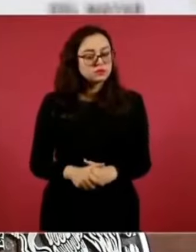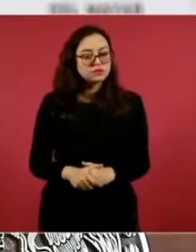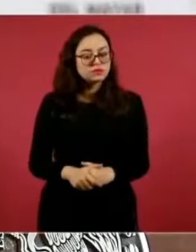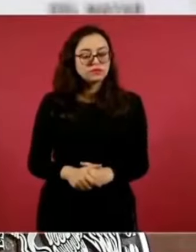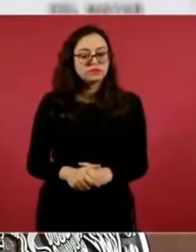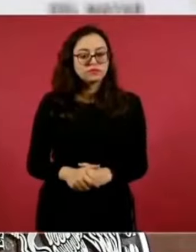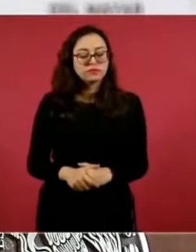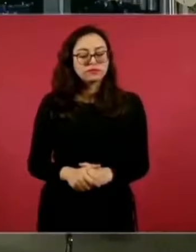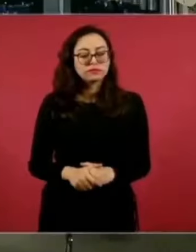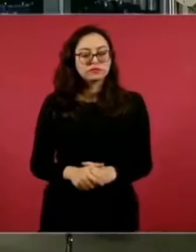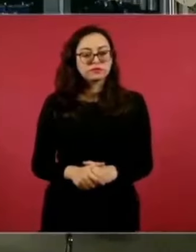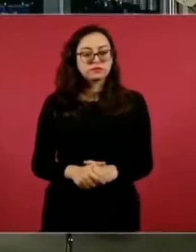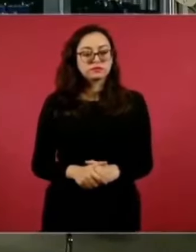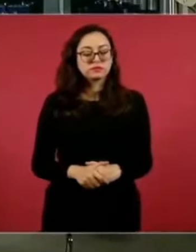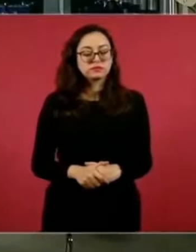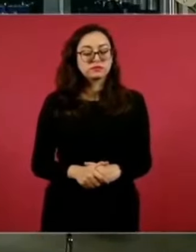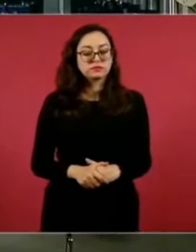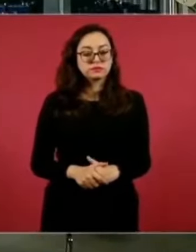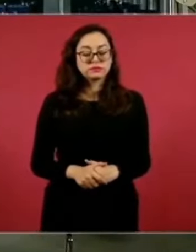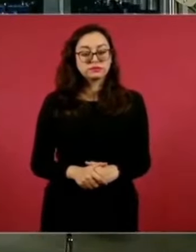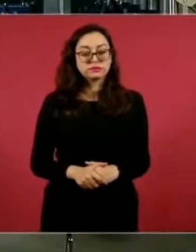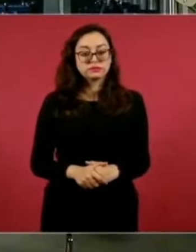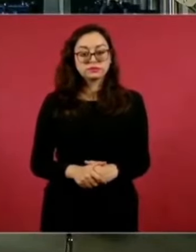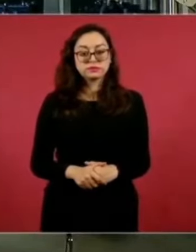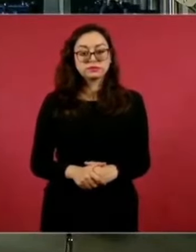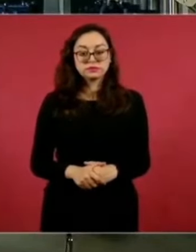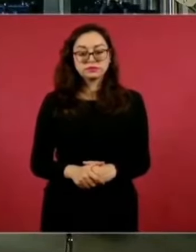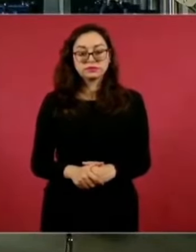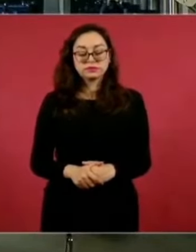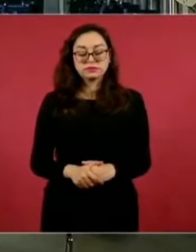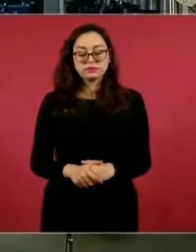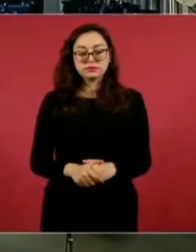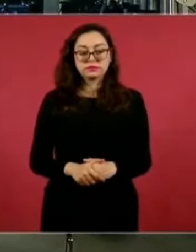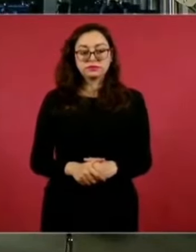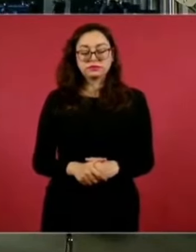Como son coaliciones, no… Pero bueno,